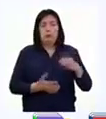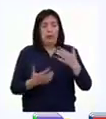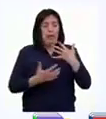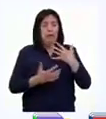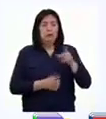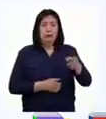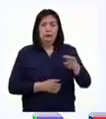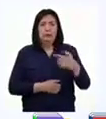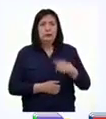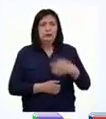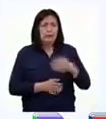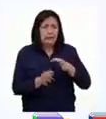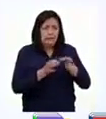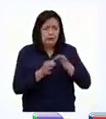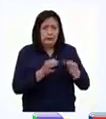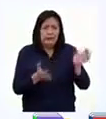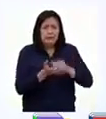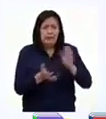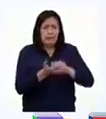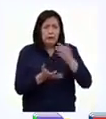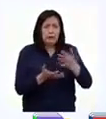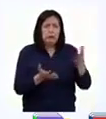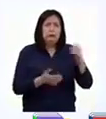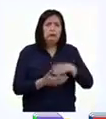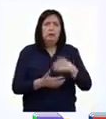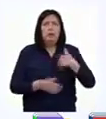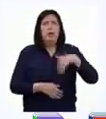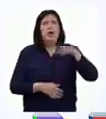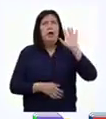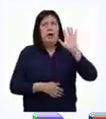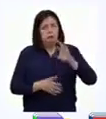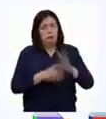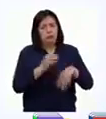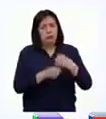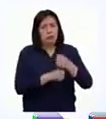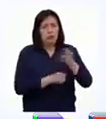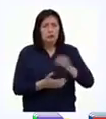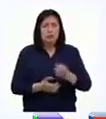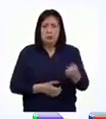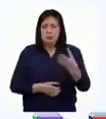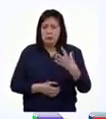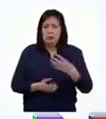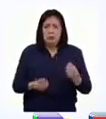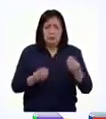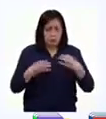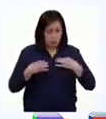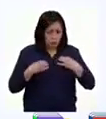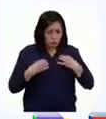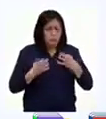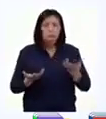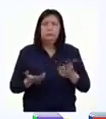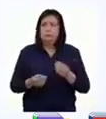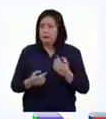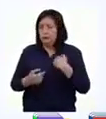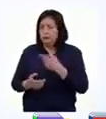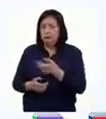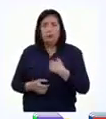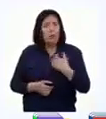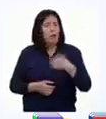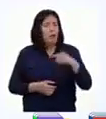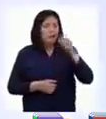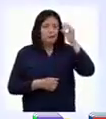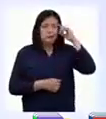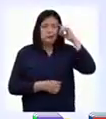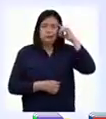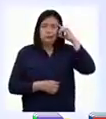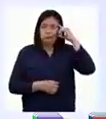se asustó, es la que más detalles recuerda y eso que ya han pasado muchos años. Hasta nos dice con qué ropa estábamos vestidas. Qué increíble